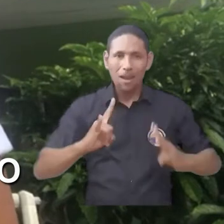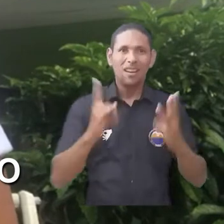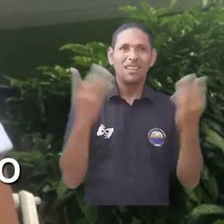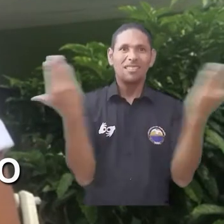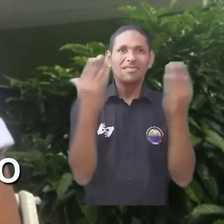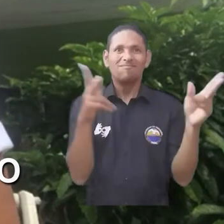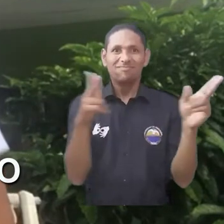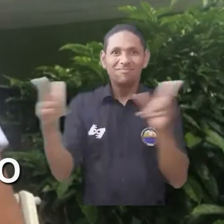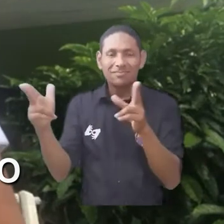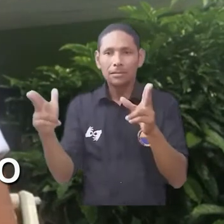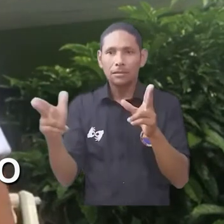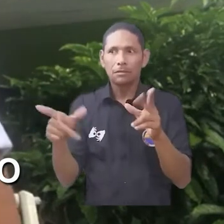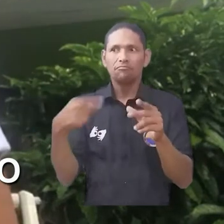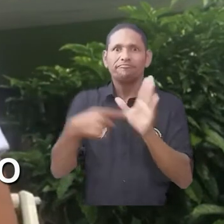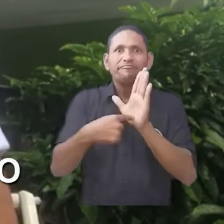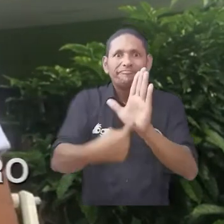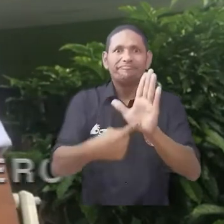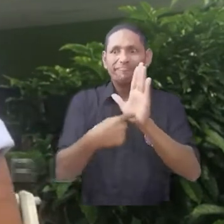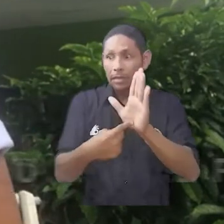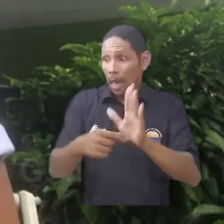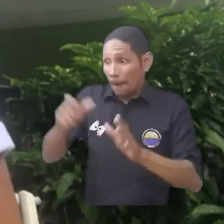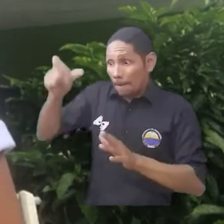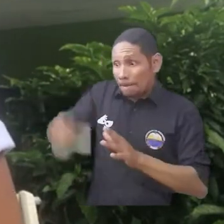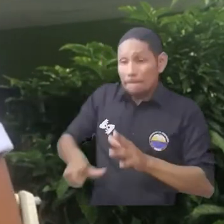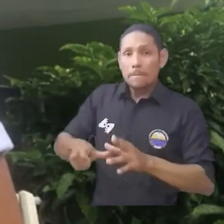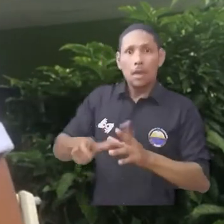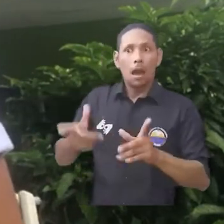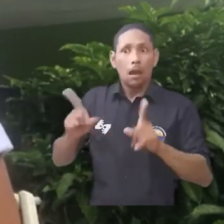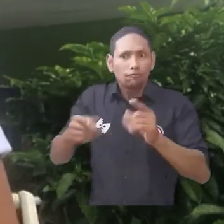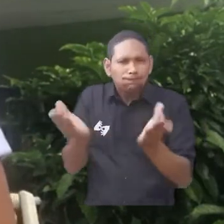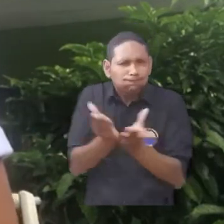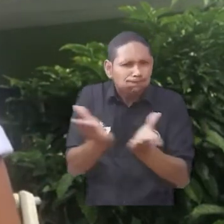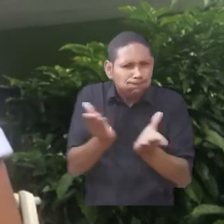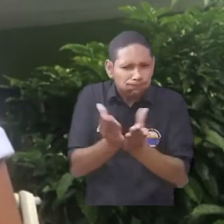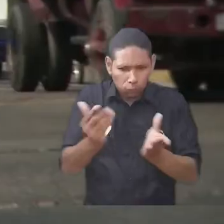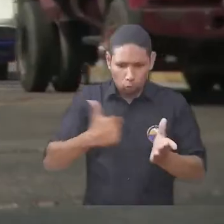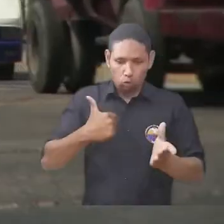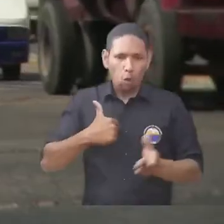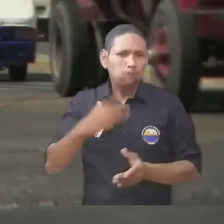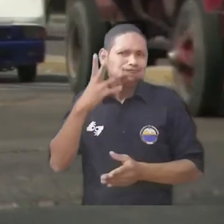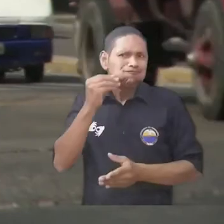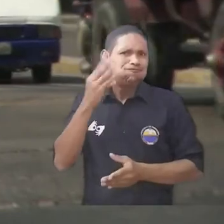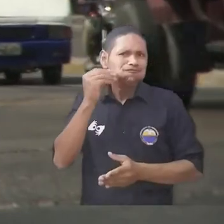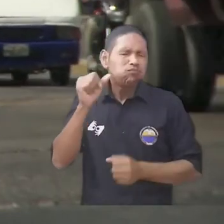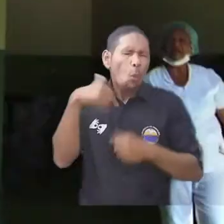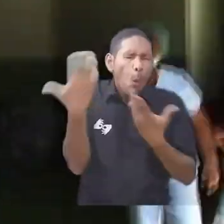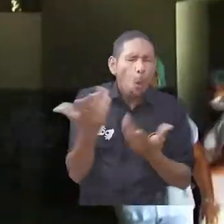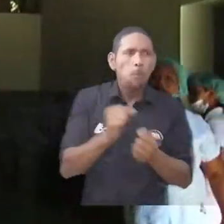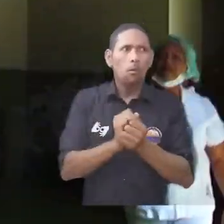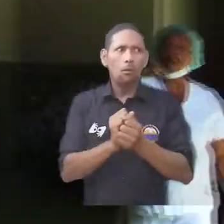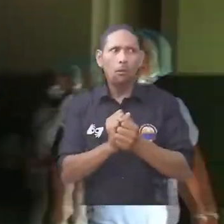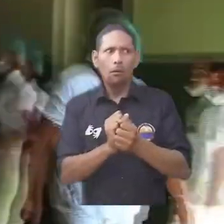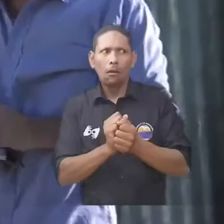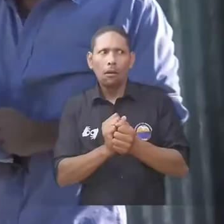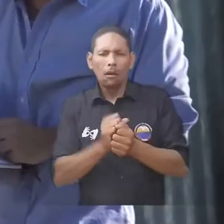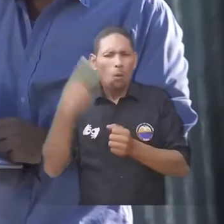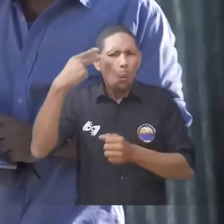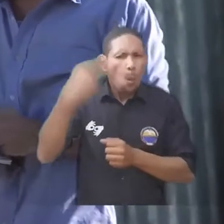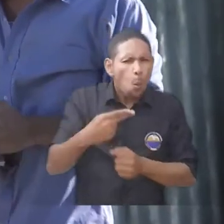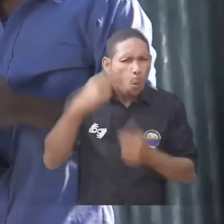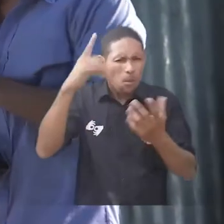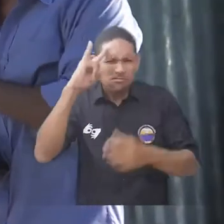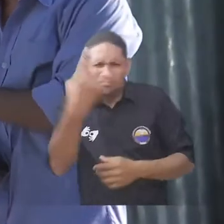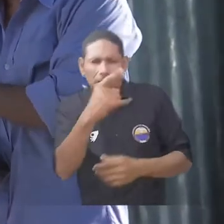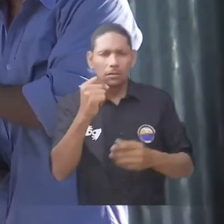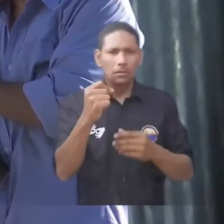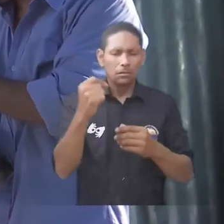realizadores que cuentan en primera persona de dónde hacen las ideas, por qué se cuentan las historias y digamos que un poco habla de las narrativas